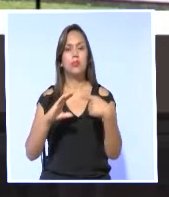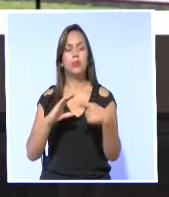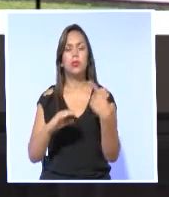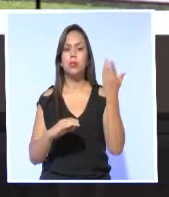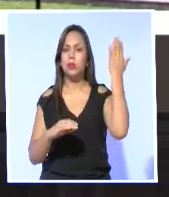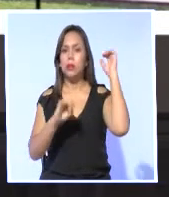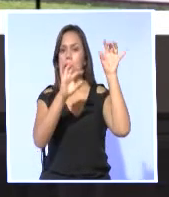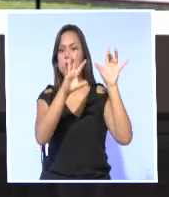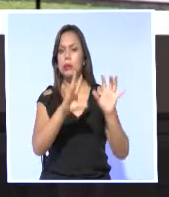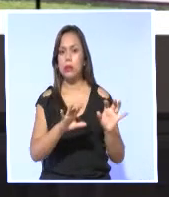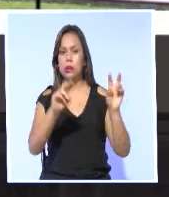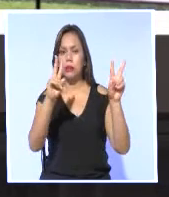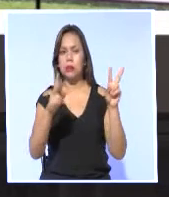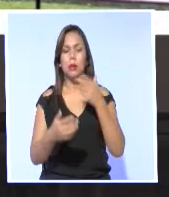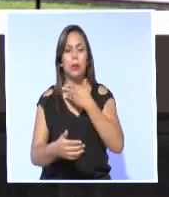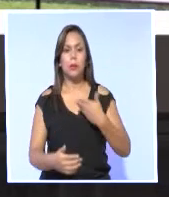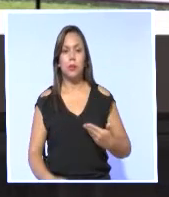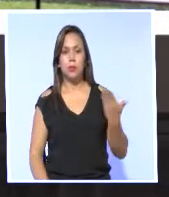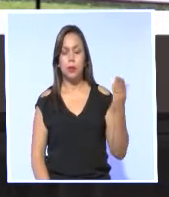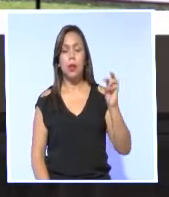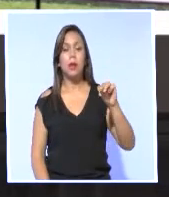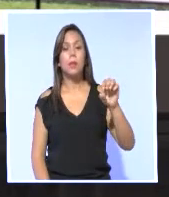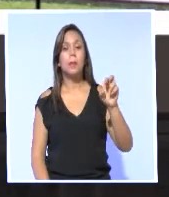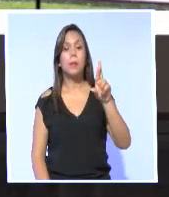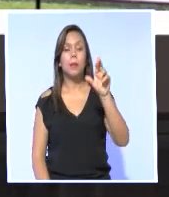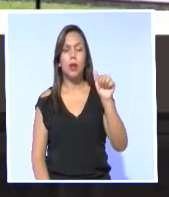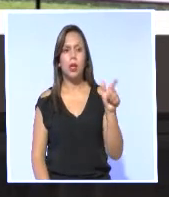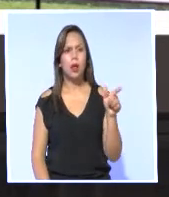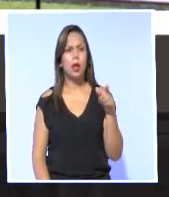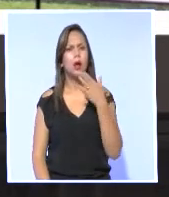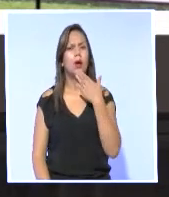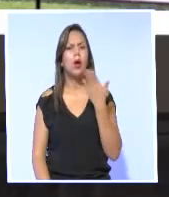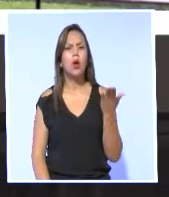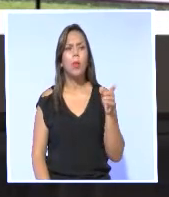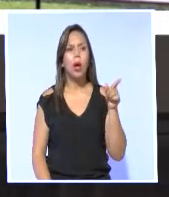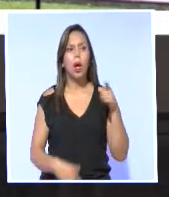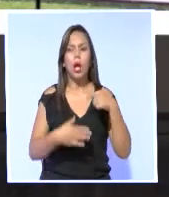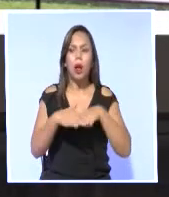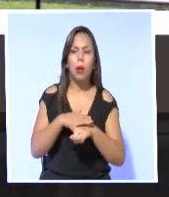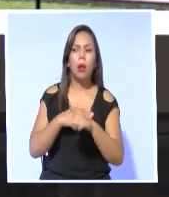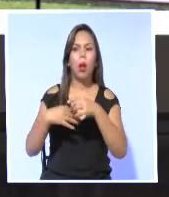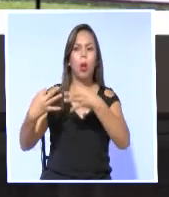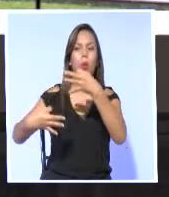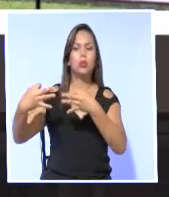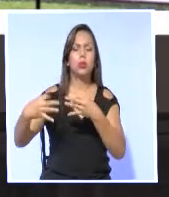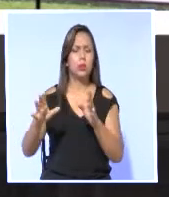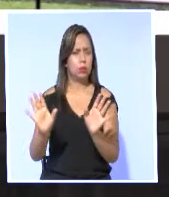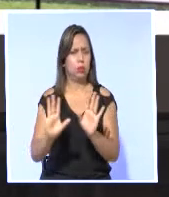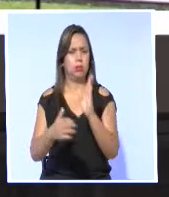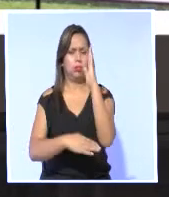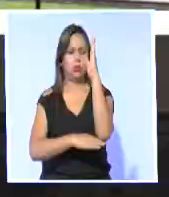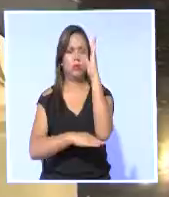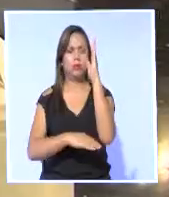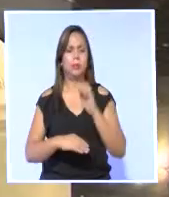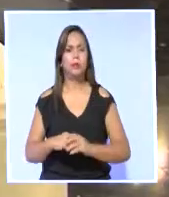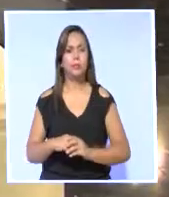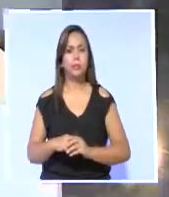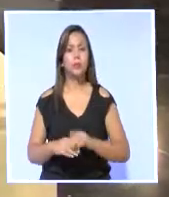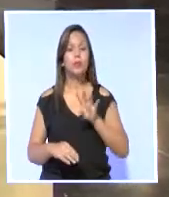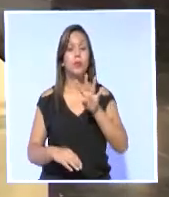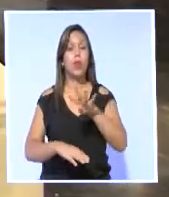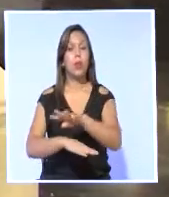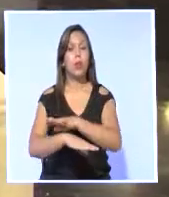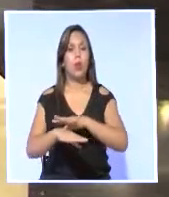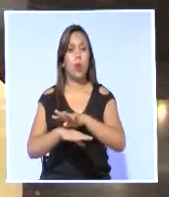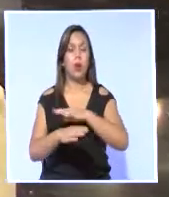el exsecretario jurídico de la presidencia, Alexis Mera, signifique una intromisión en la justicia. Cerca de cuatro